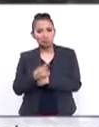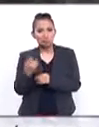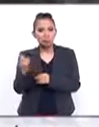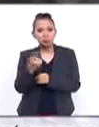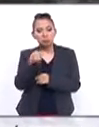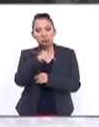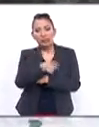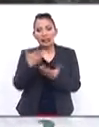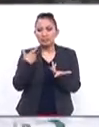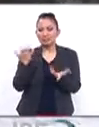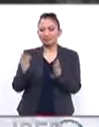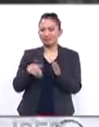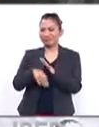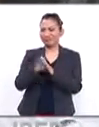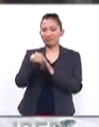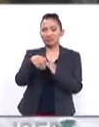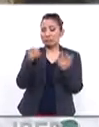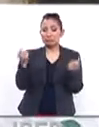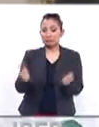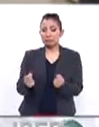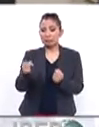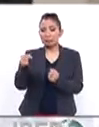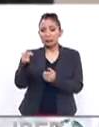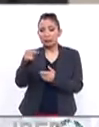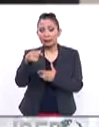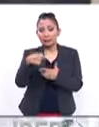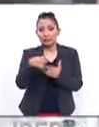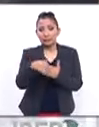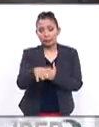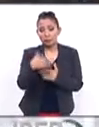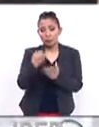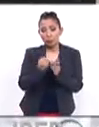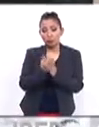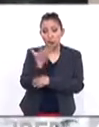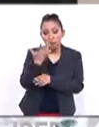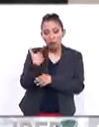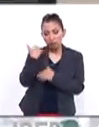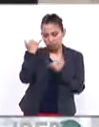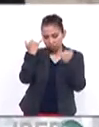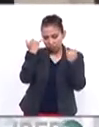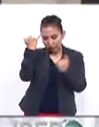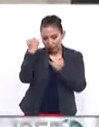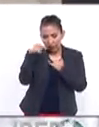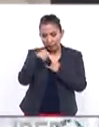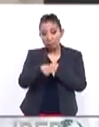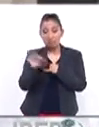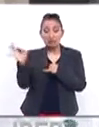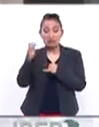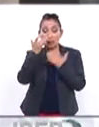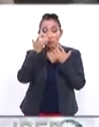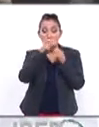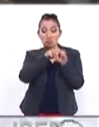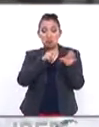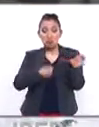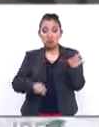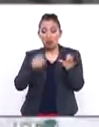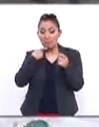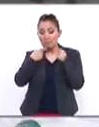genera inestabilidad y seguramente el nuevo planteamiento de un Brexit